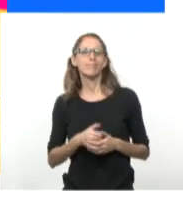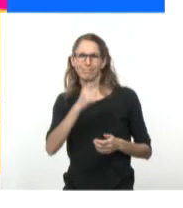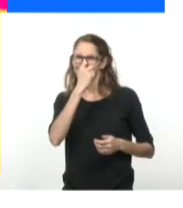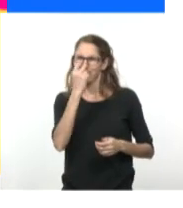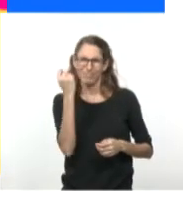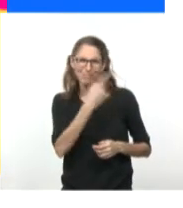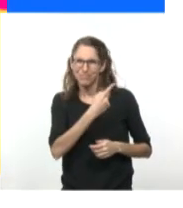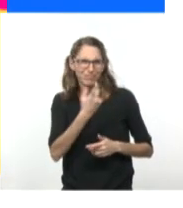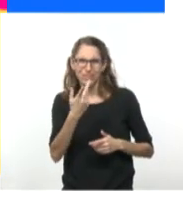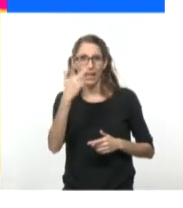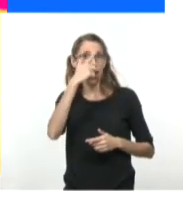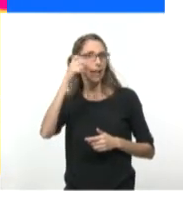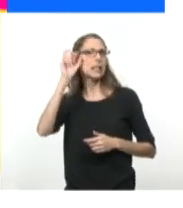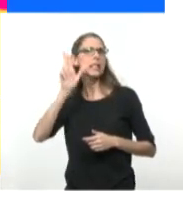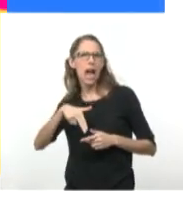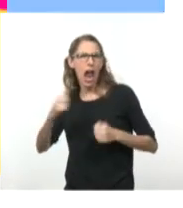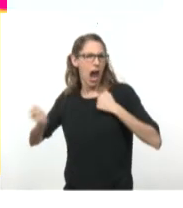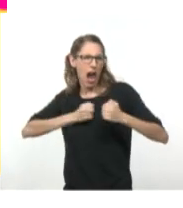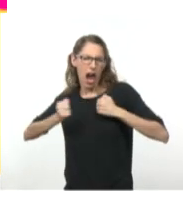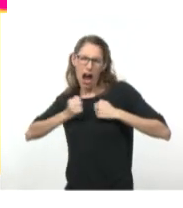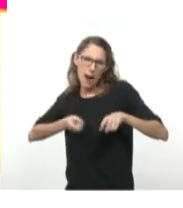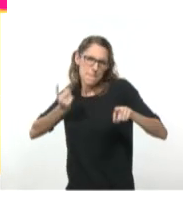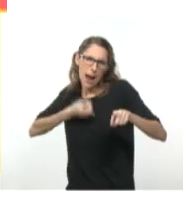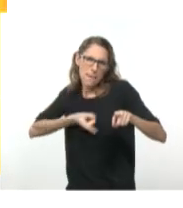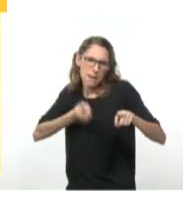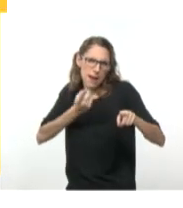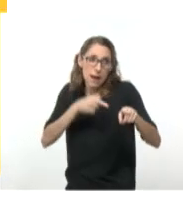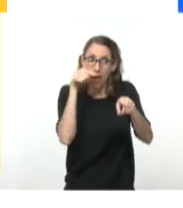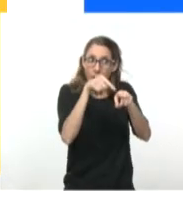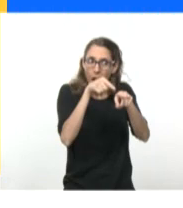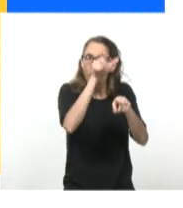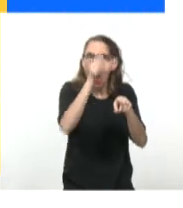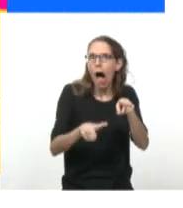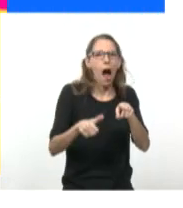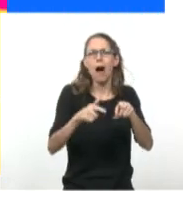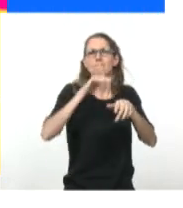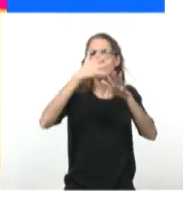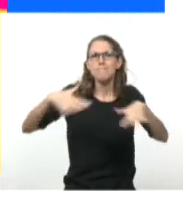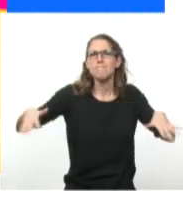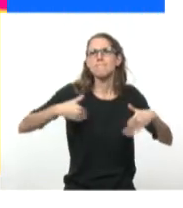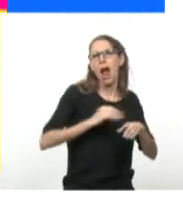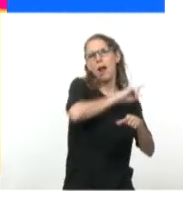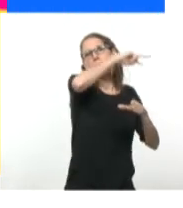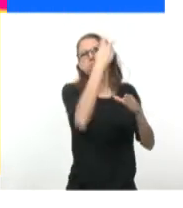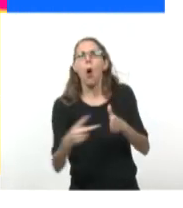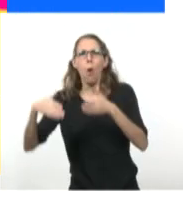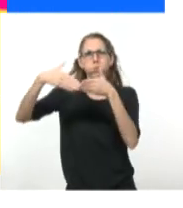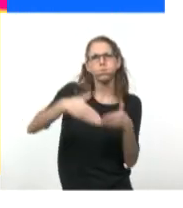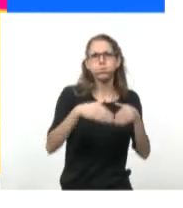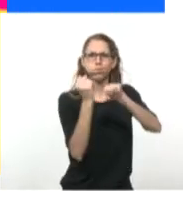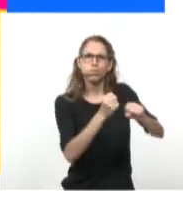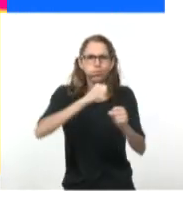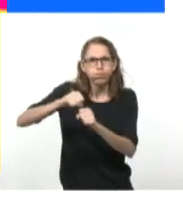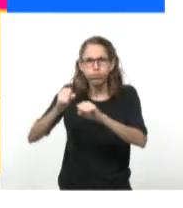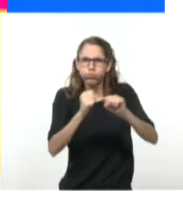Rápidamente, Hernán corre tras el Caribe, quien se hace a la mar en una chalupa con tres de sus secuaces.